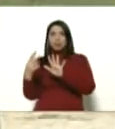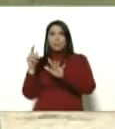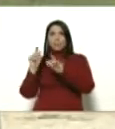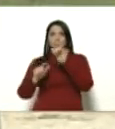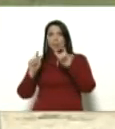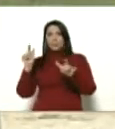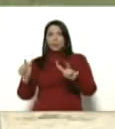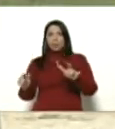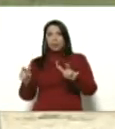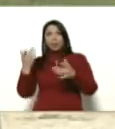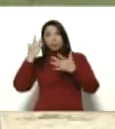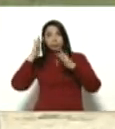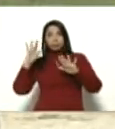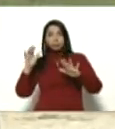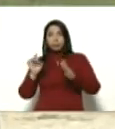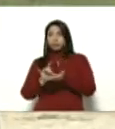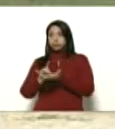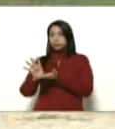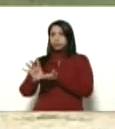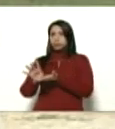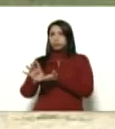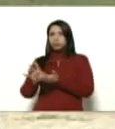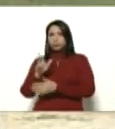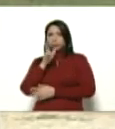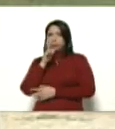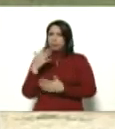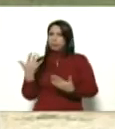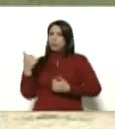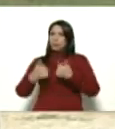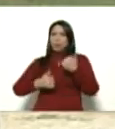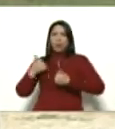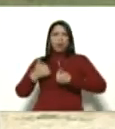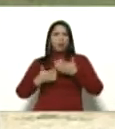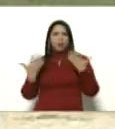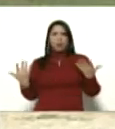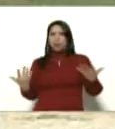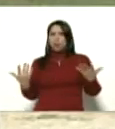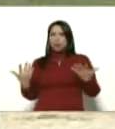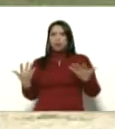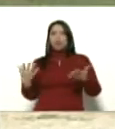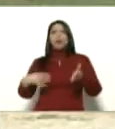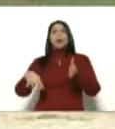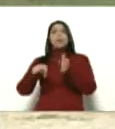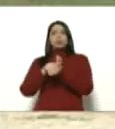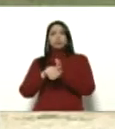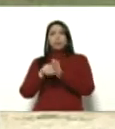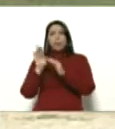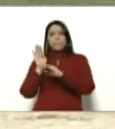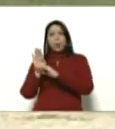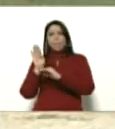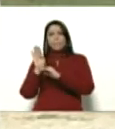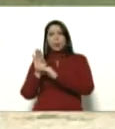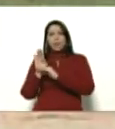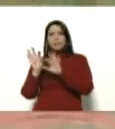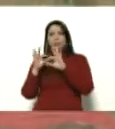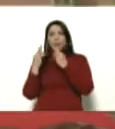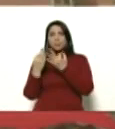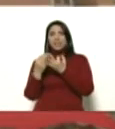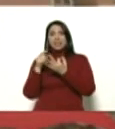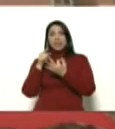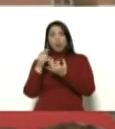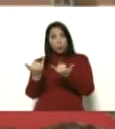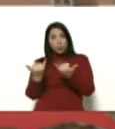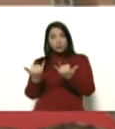de intentos de desalojo arbitrarios los cuales han sido restituidos y protegidas las familias en estos